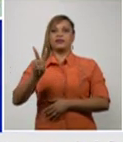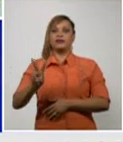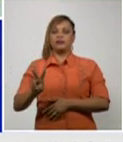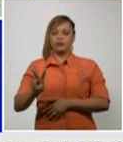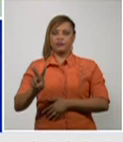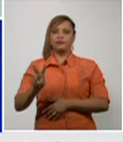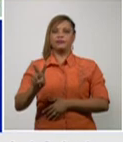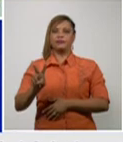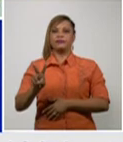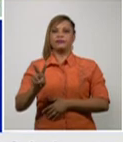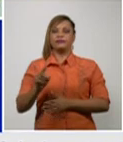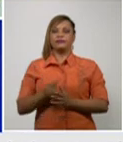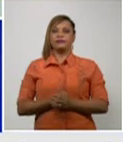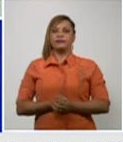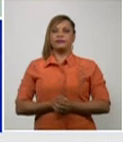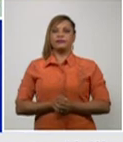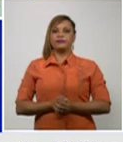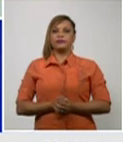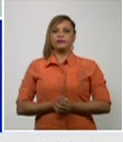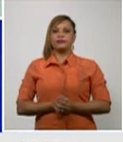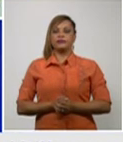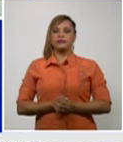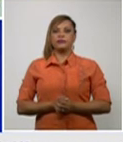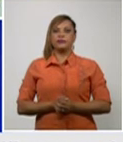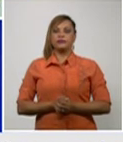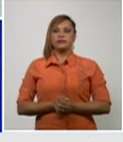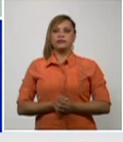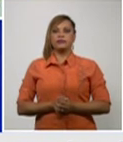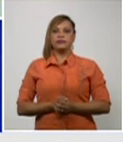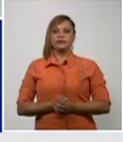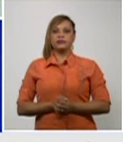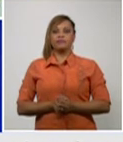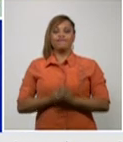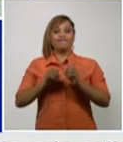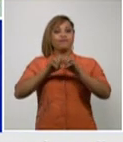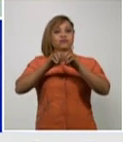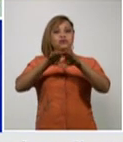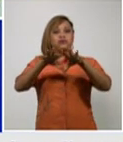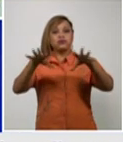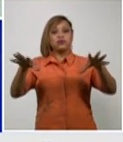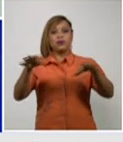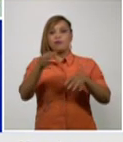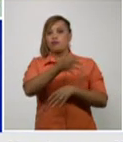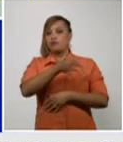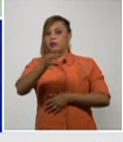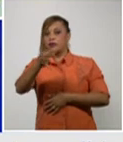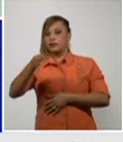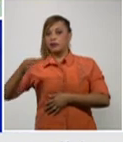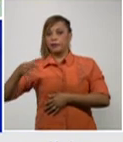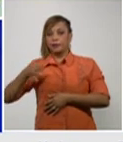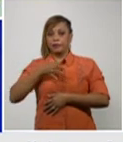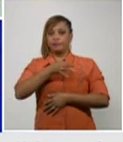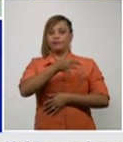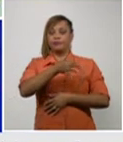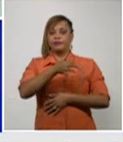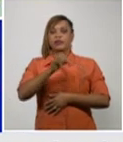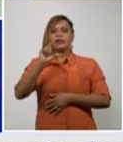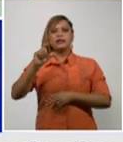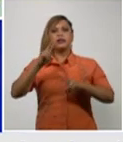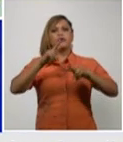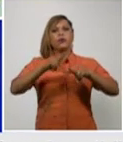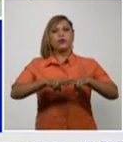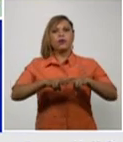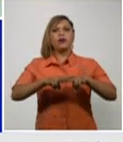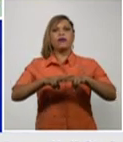autóctonos en el día de ayer y dispersos en todos sus municipios Centro Habana que ha